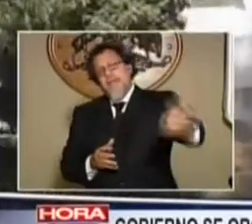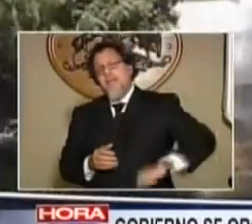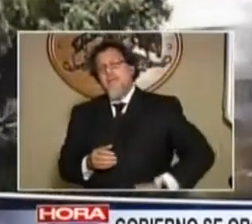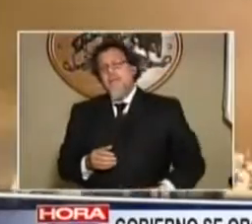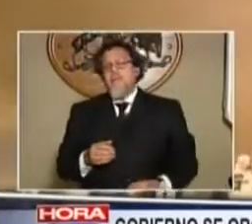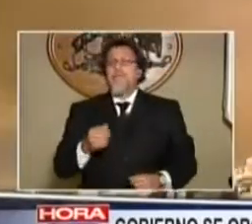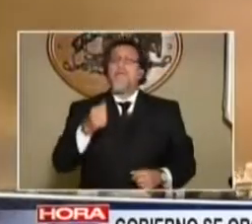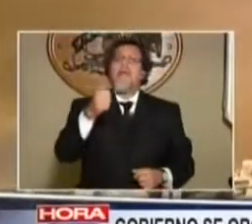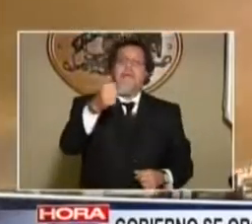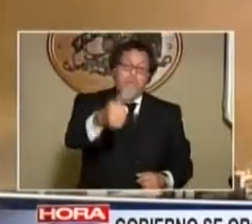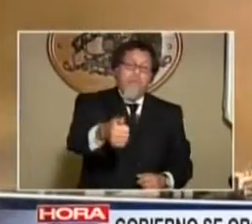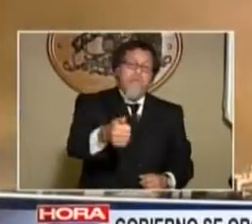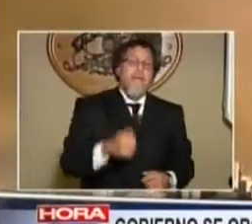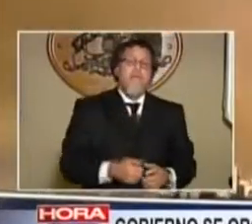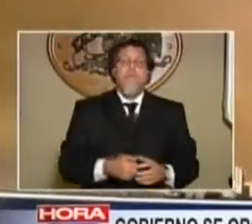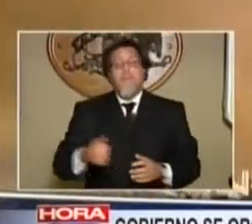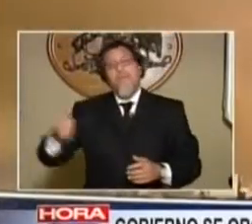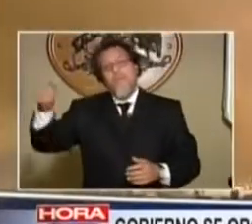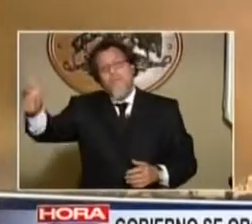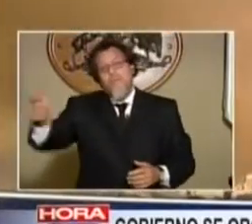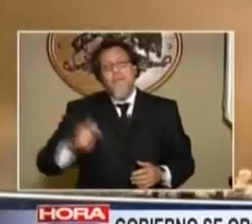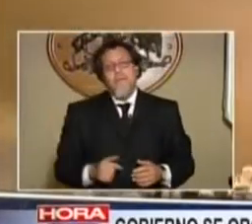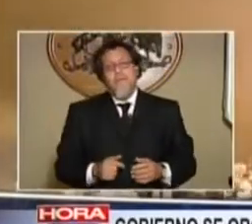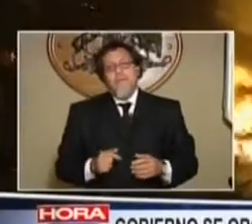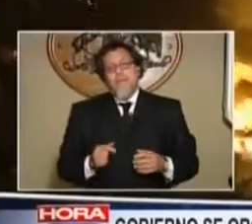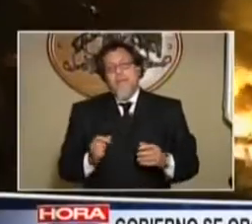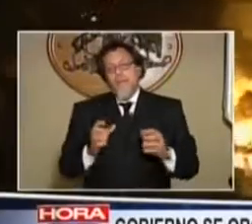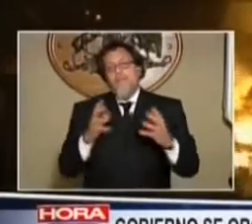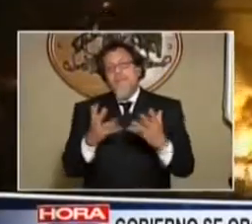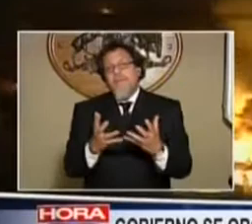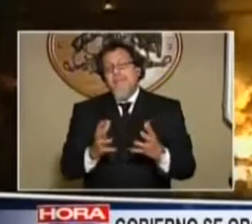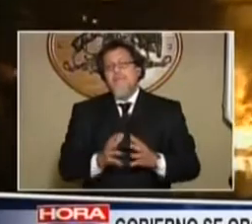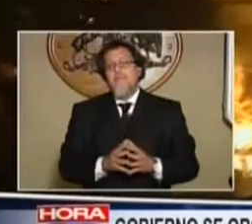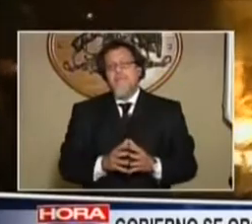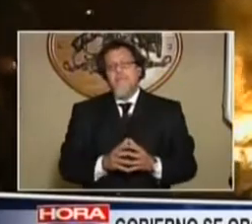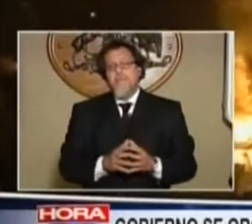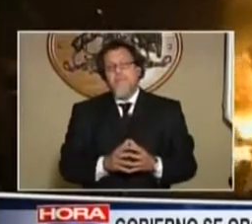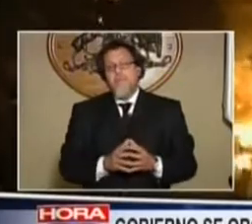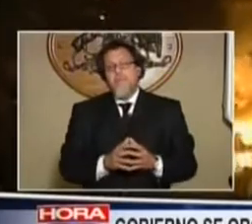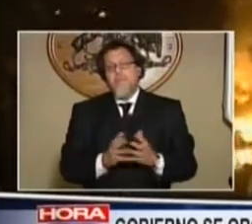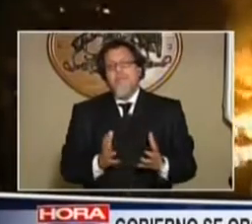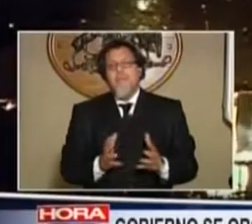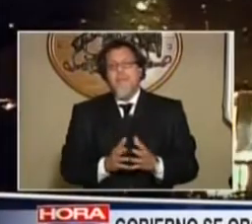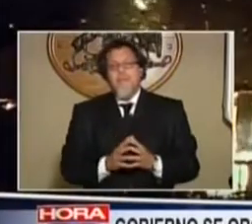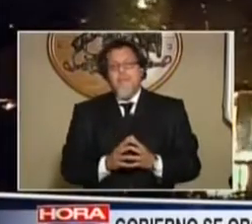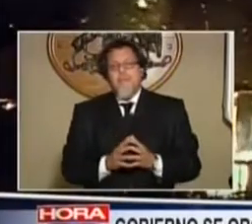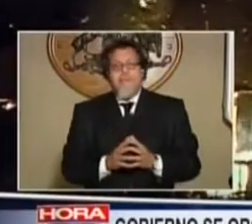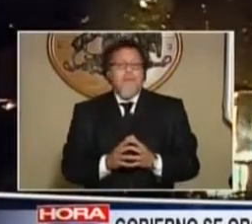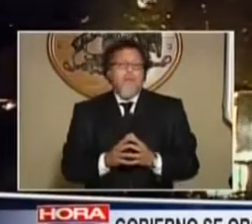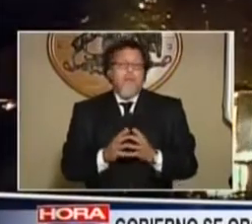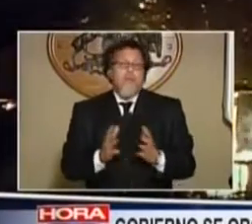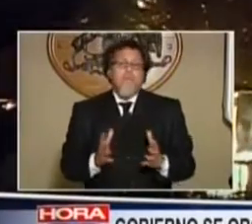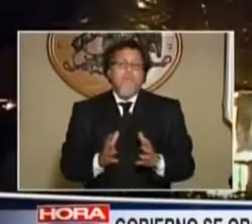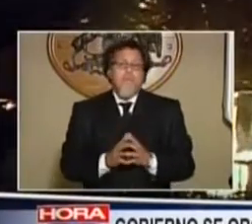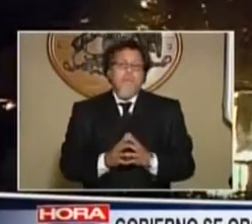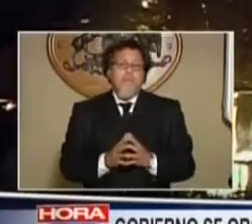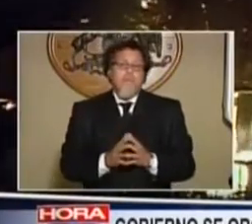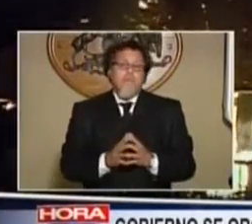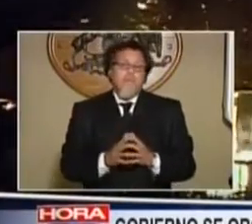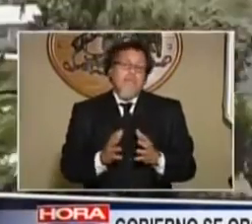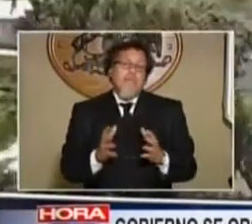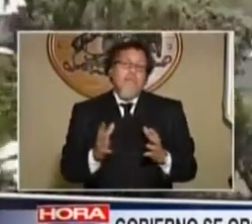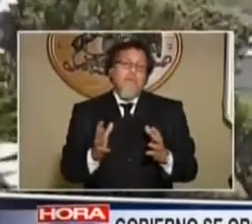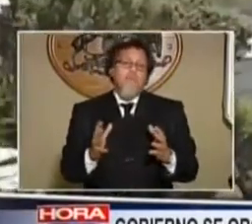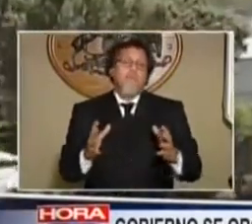porque puede trabajar, y porque se mueve un hermano y después llega el otro hermano. Aquí son familias que se establecen en torno a estos sistemas. Y lo que yo me temo